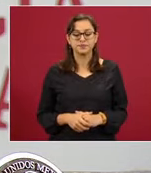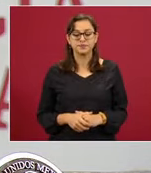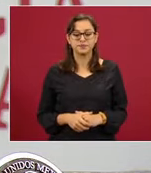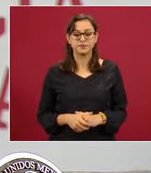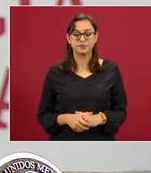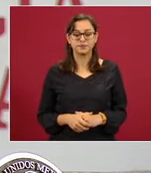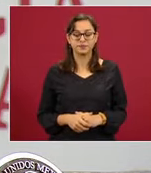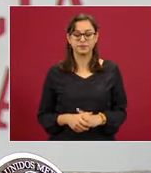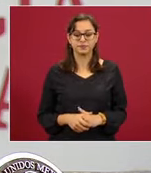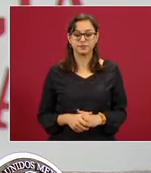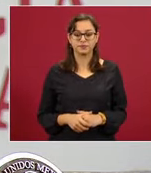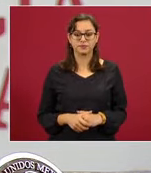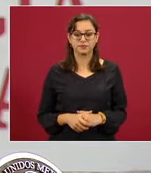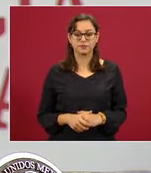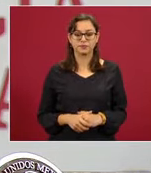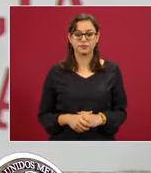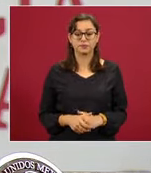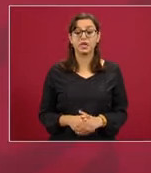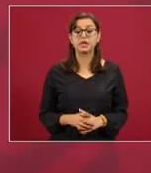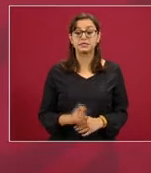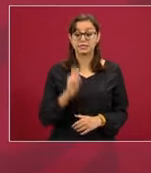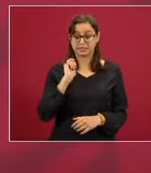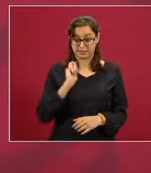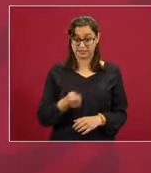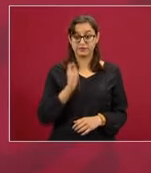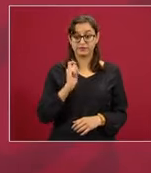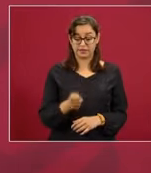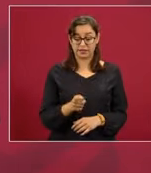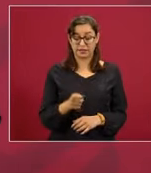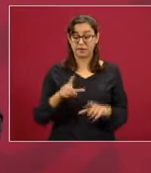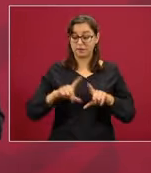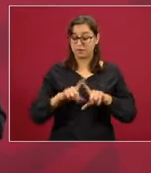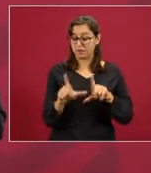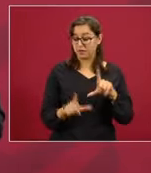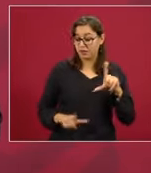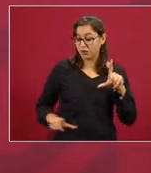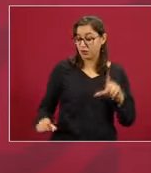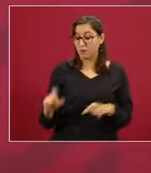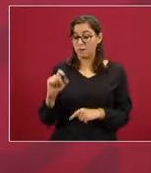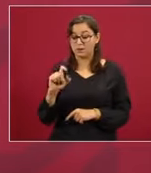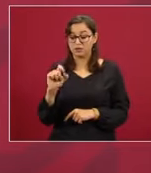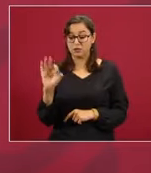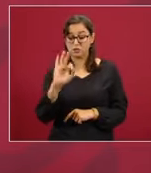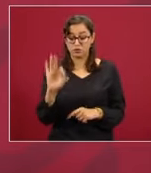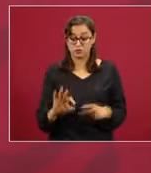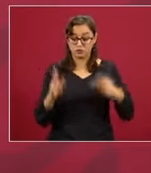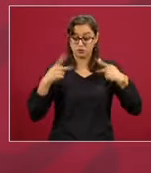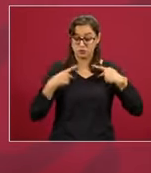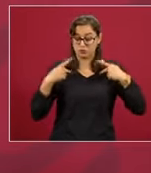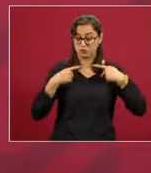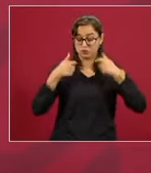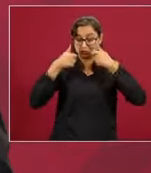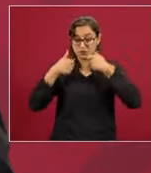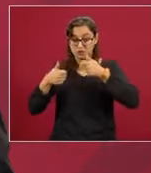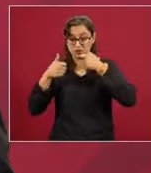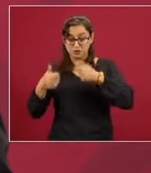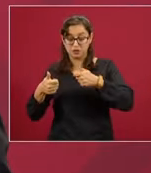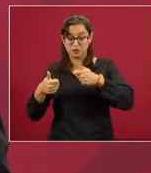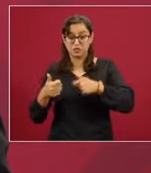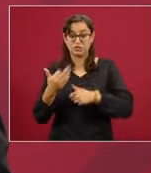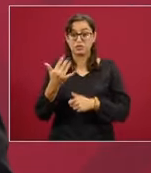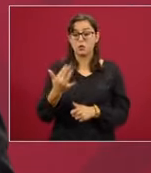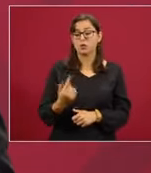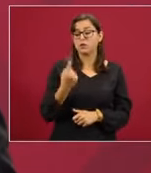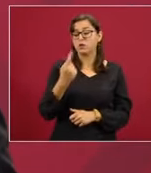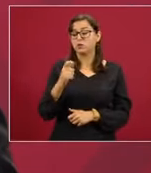cubrir el 20 por ciento de la población del país, y lo que se firmó equivale a 51.6 millones de dosis.